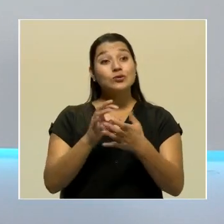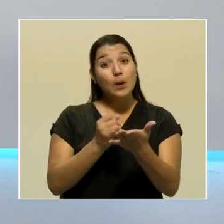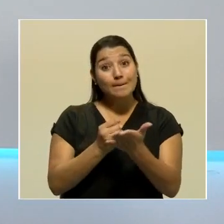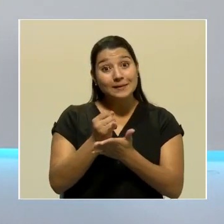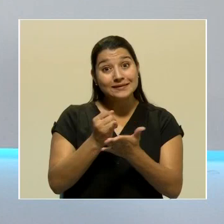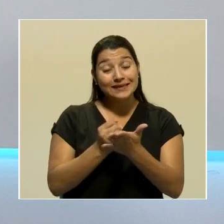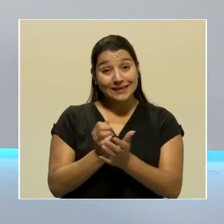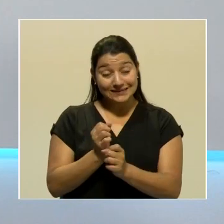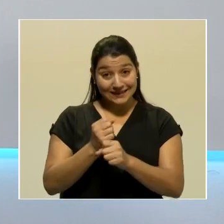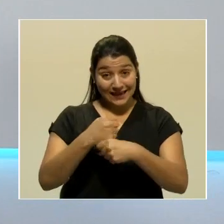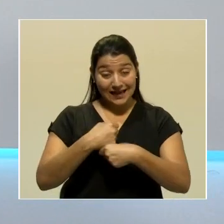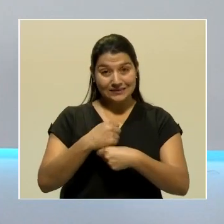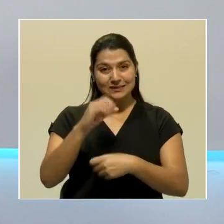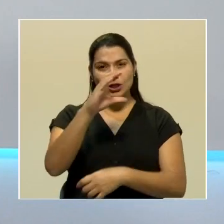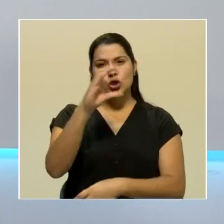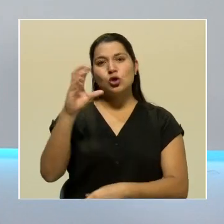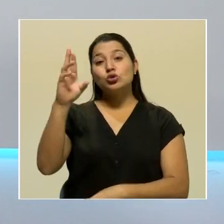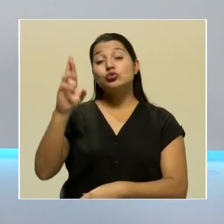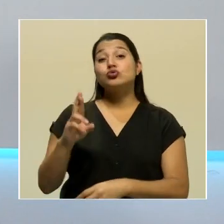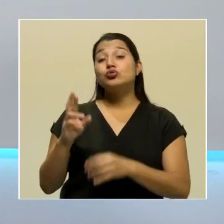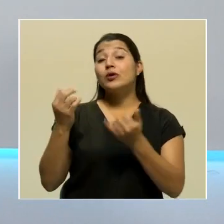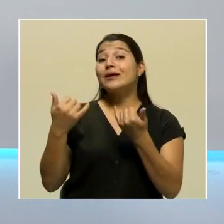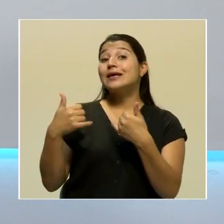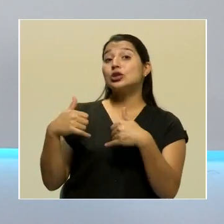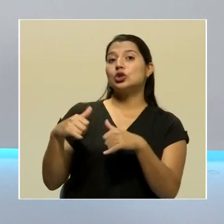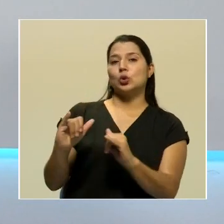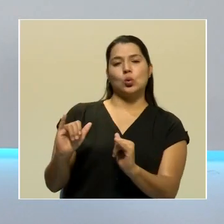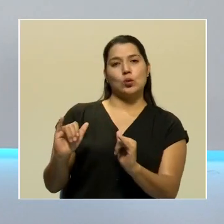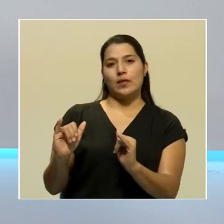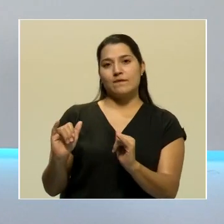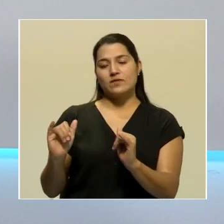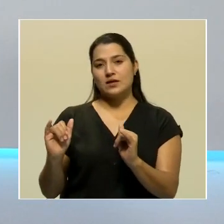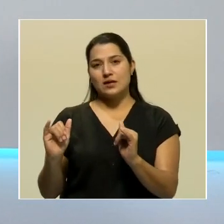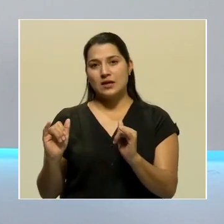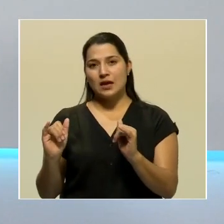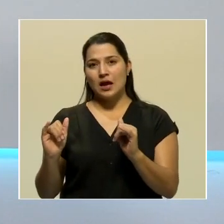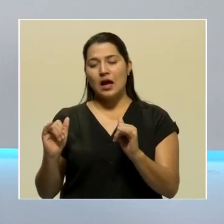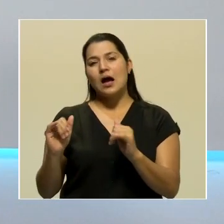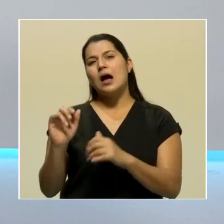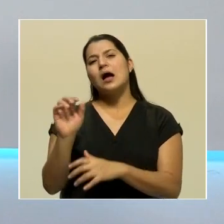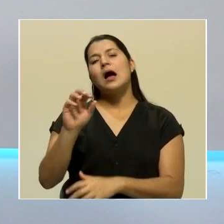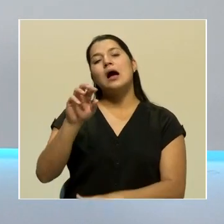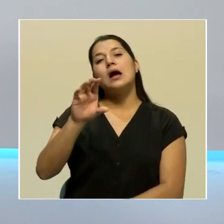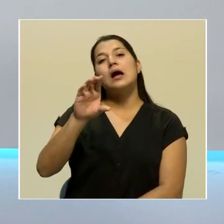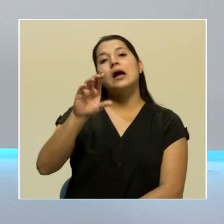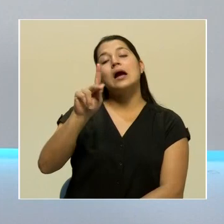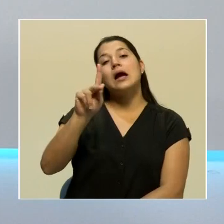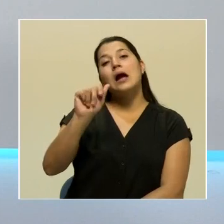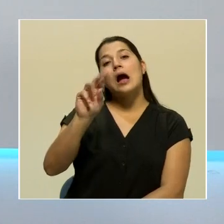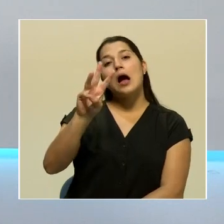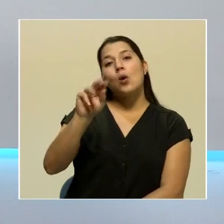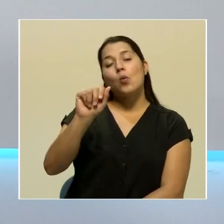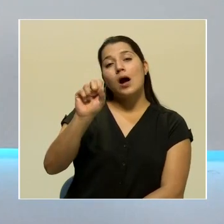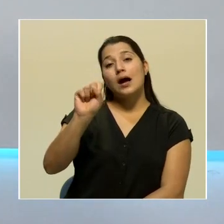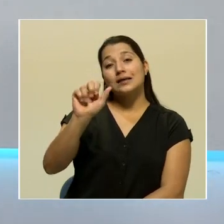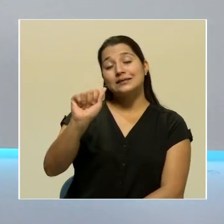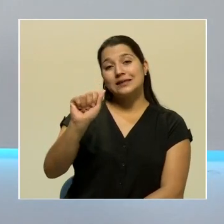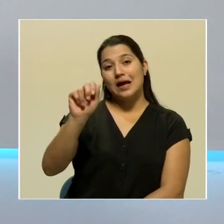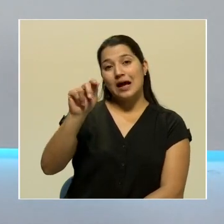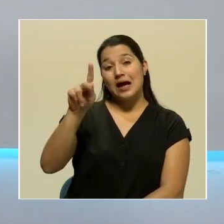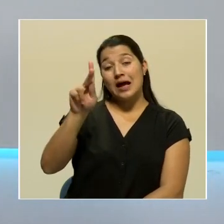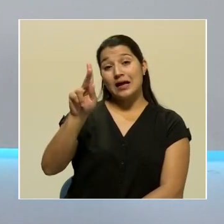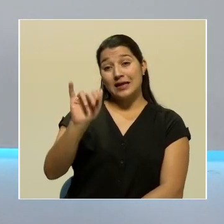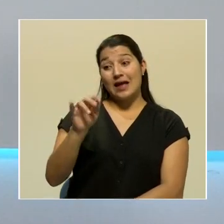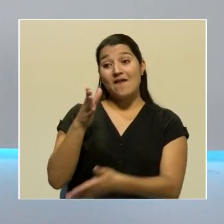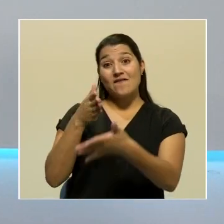que se han venido haciendo, Costa Rica sigue sin reportar el síndrome similar a Kawasaki, que afecta a niños con COVID-19. Así nos lo afirmó esta